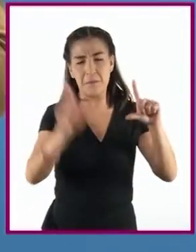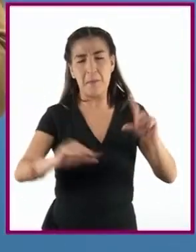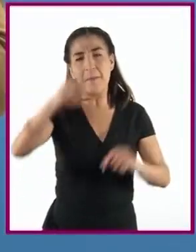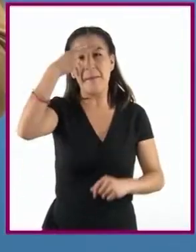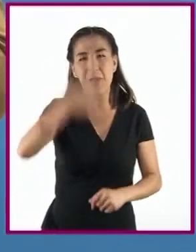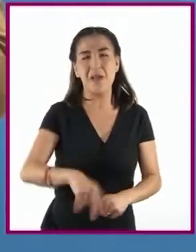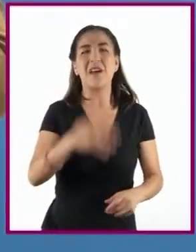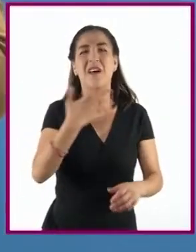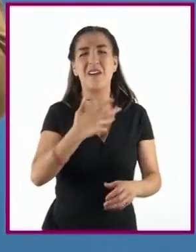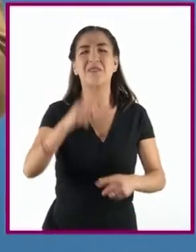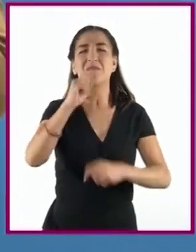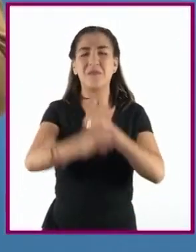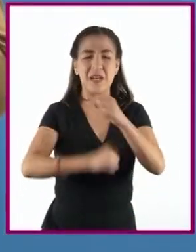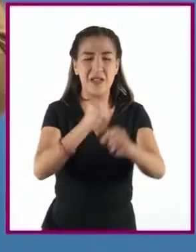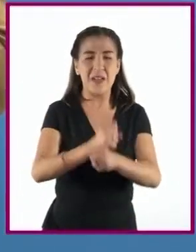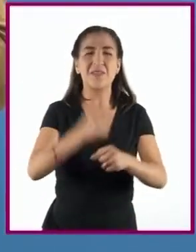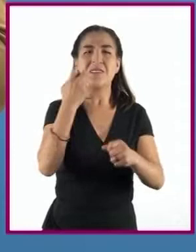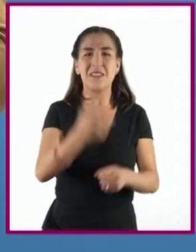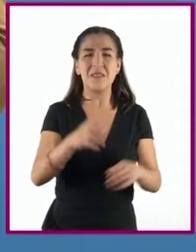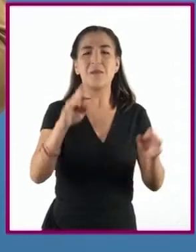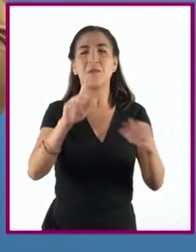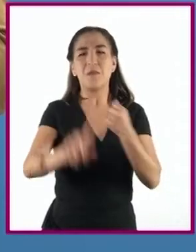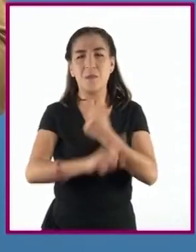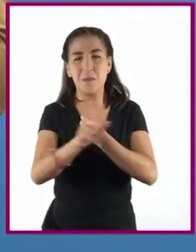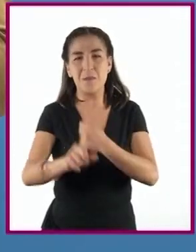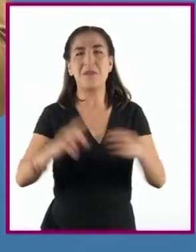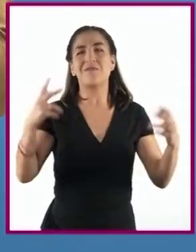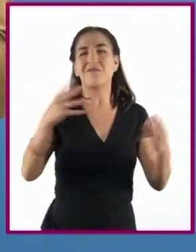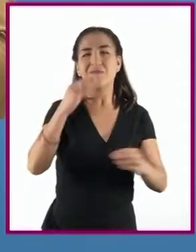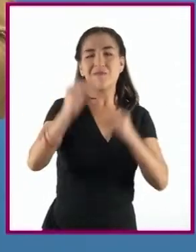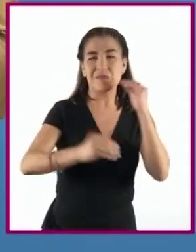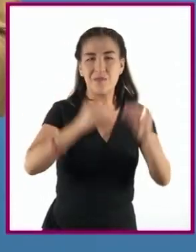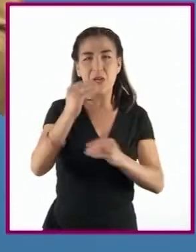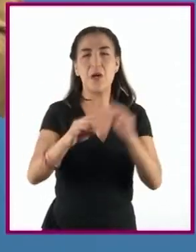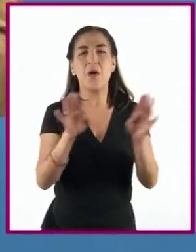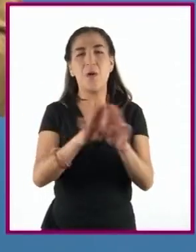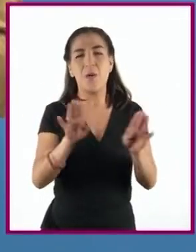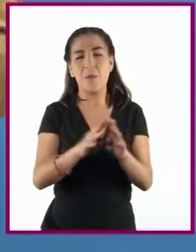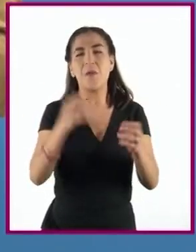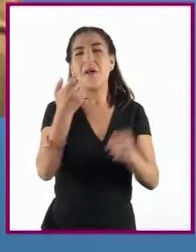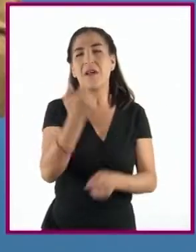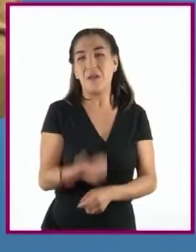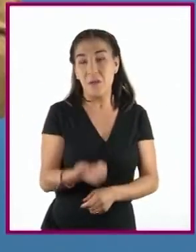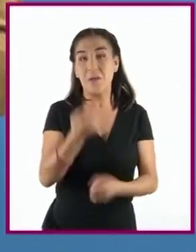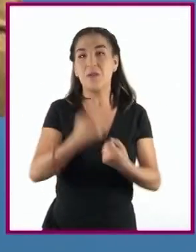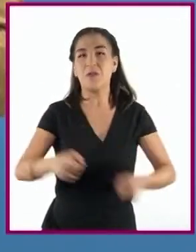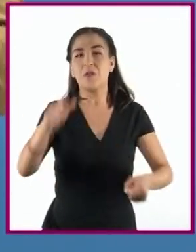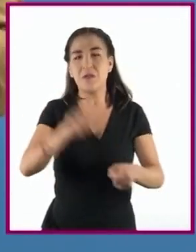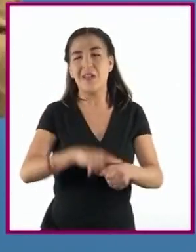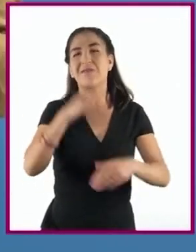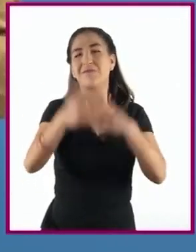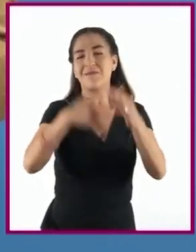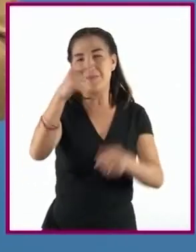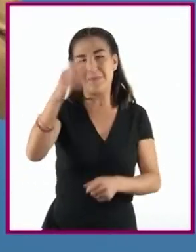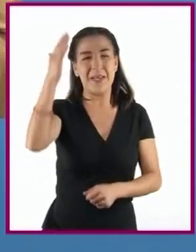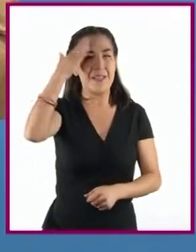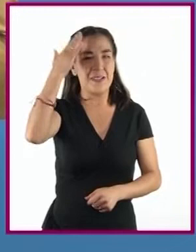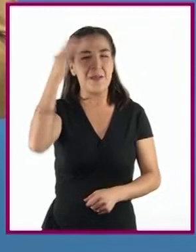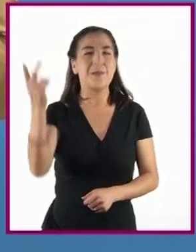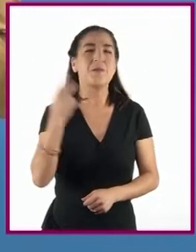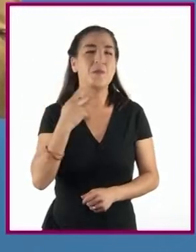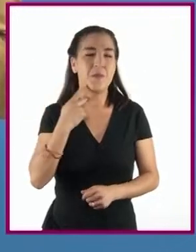como la migración provocada por la violencia, la inestabilidad económica y social ante la constante sucesión de líderes políticos.